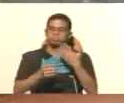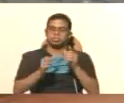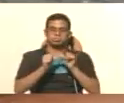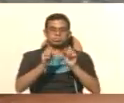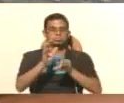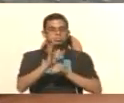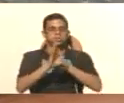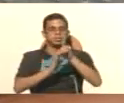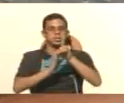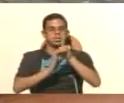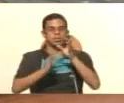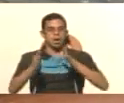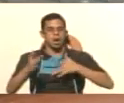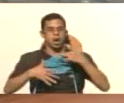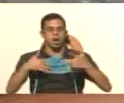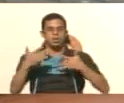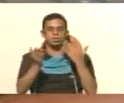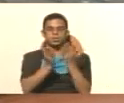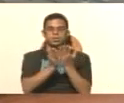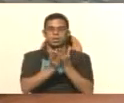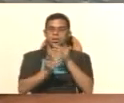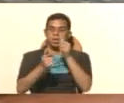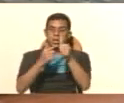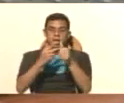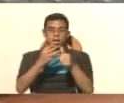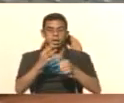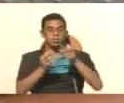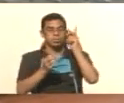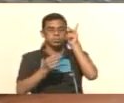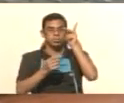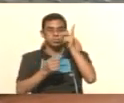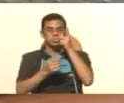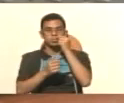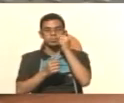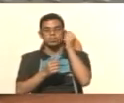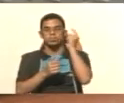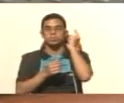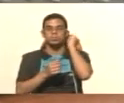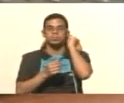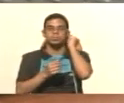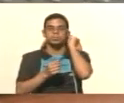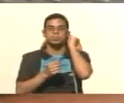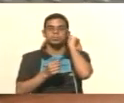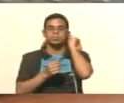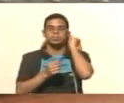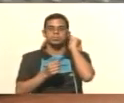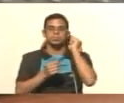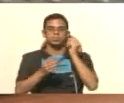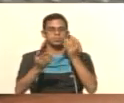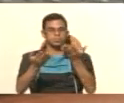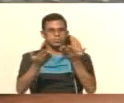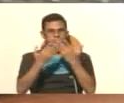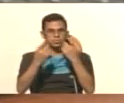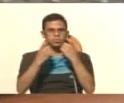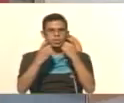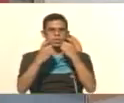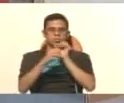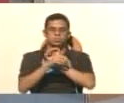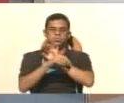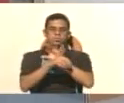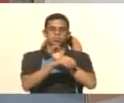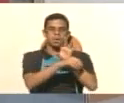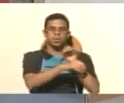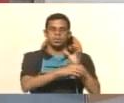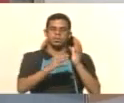de clase que cada uno de los docentes, de las maestras, de los maestros, nos están asignando